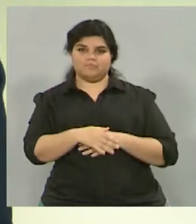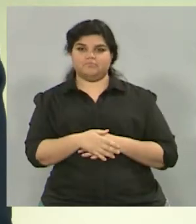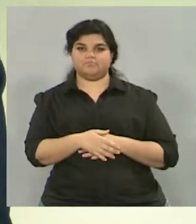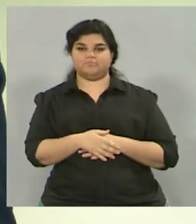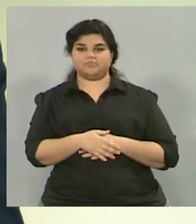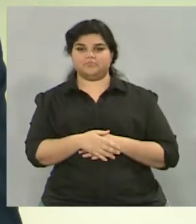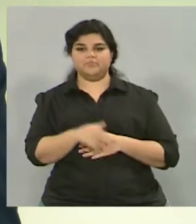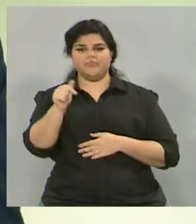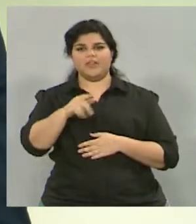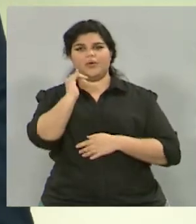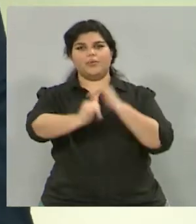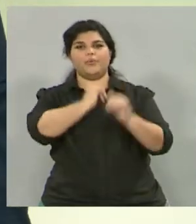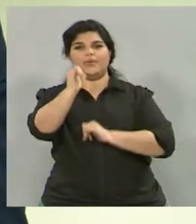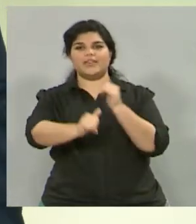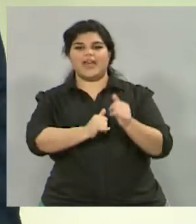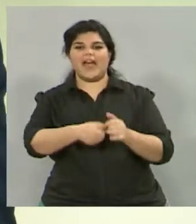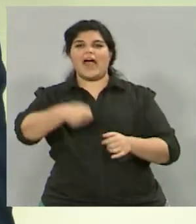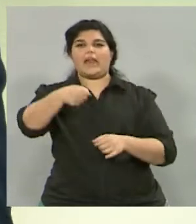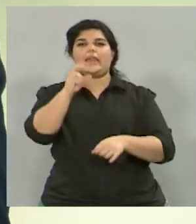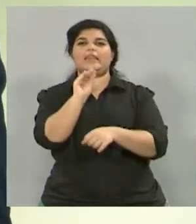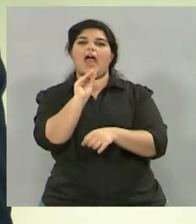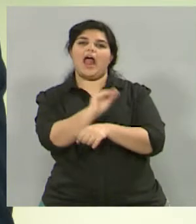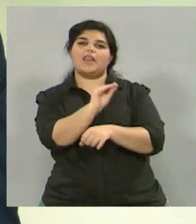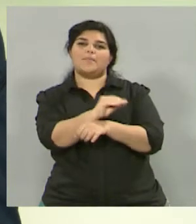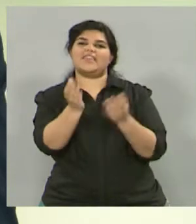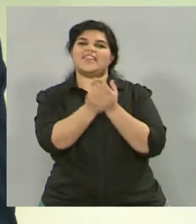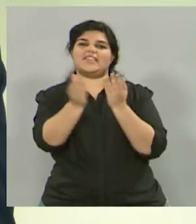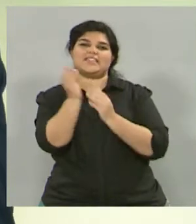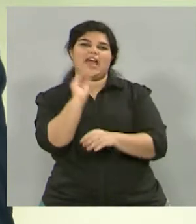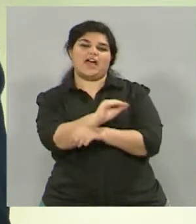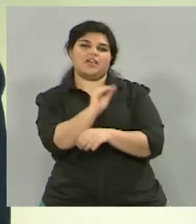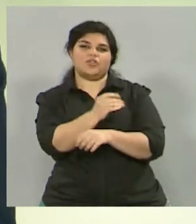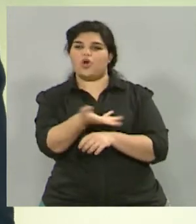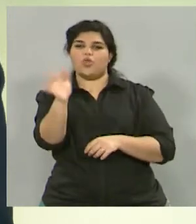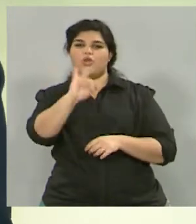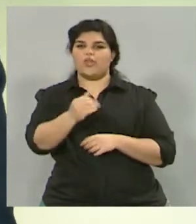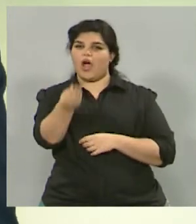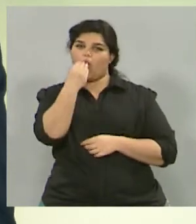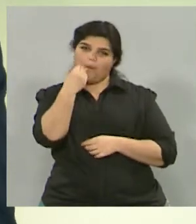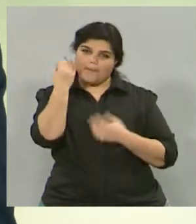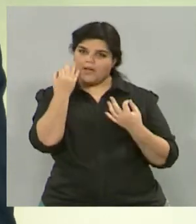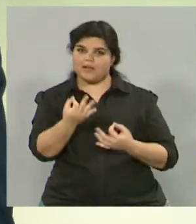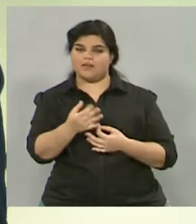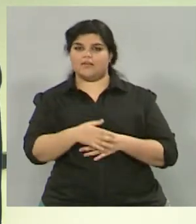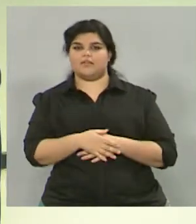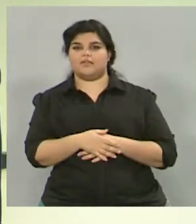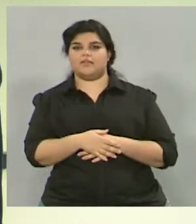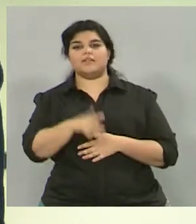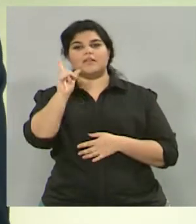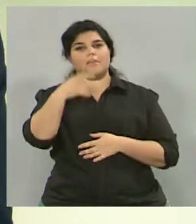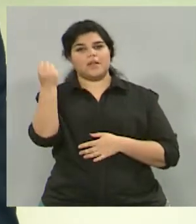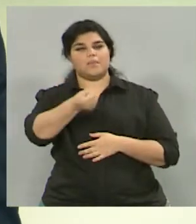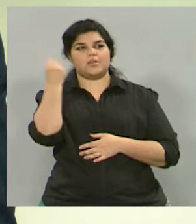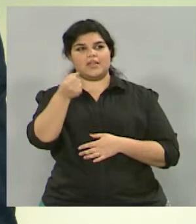Fundamentalmente, me refiero a la canasta alimenticia, lo que necesitan para comer todos los días. Hay que saber que un estudiante